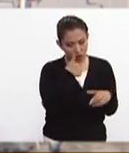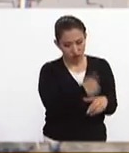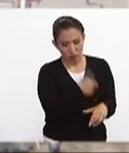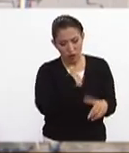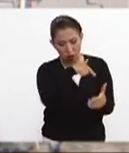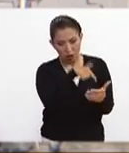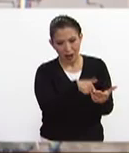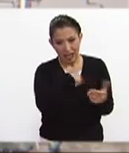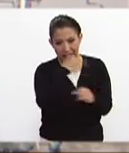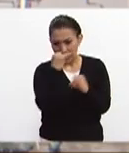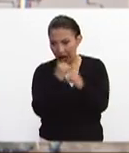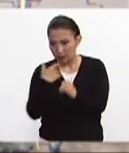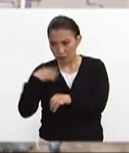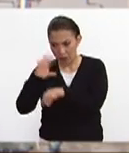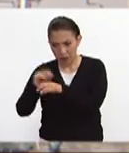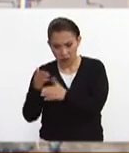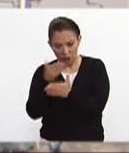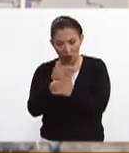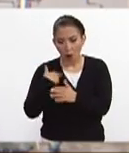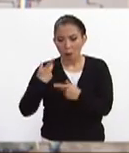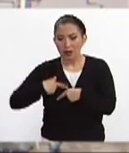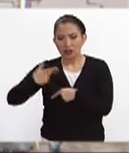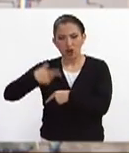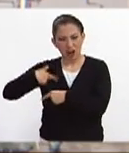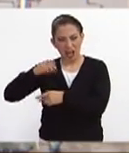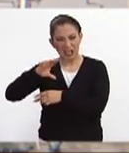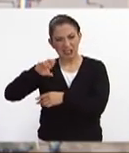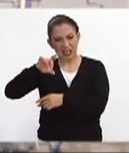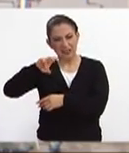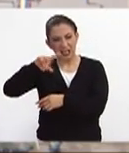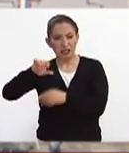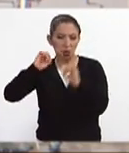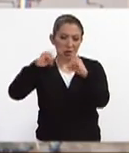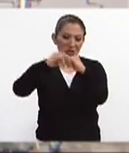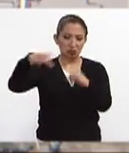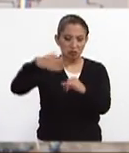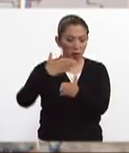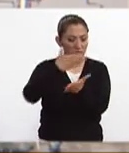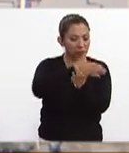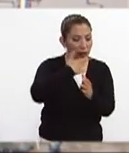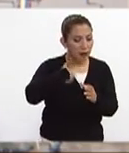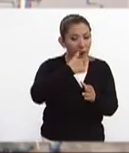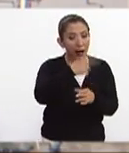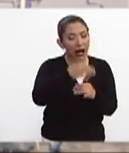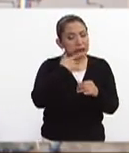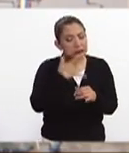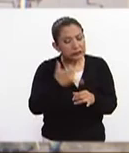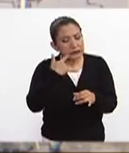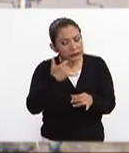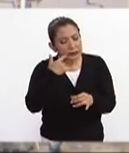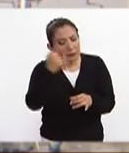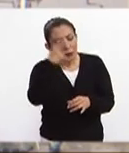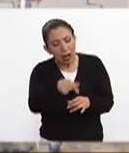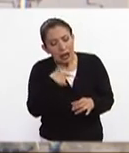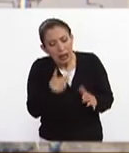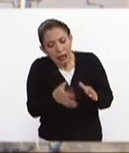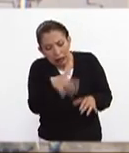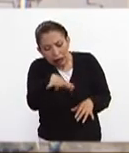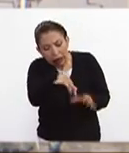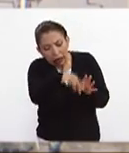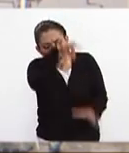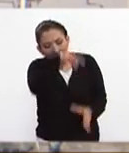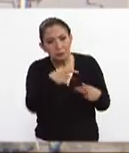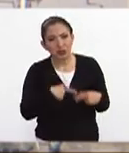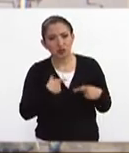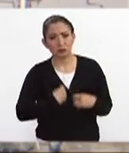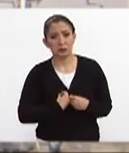tanto locales como internacionales, civiles o, en este caso, institucionales, de que puedan hacer los últimos esfuerzos para tratar de encontrar alguien